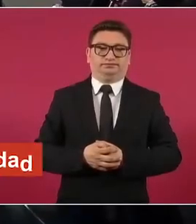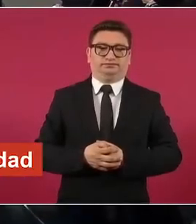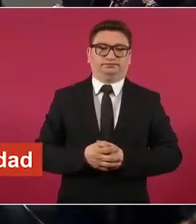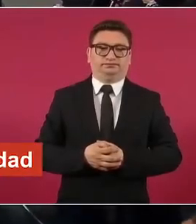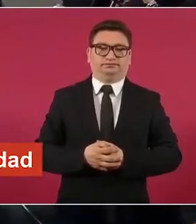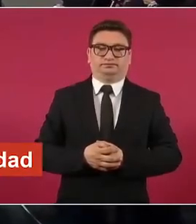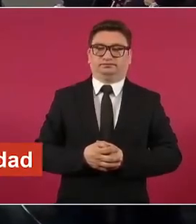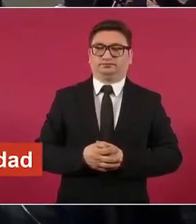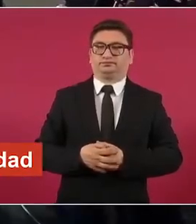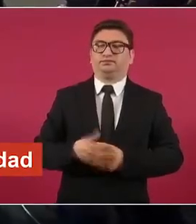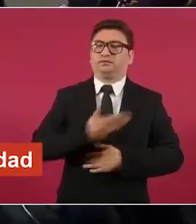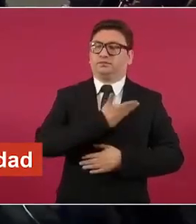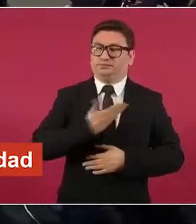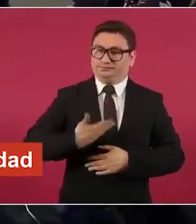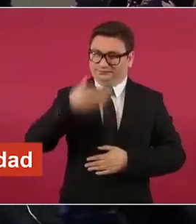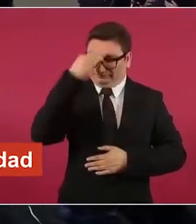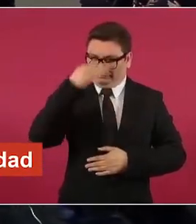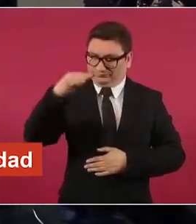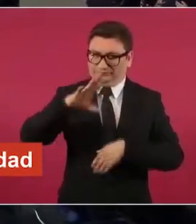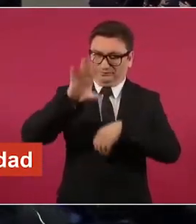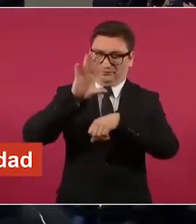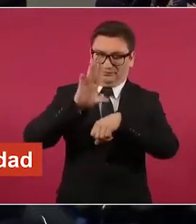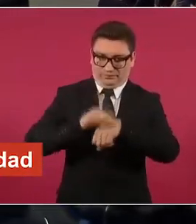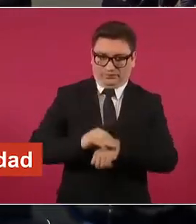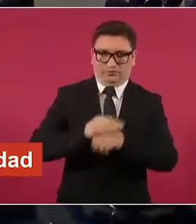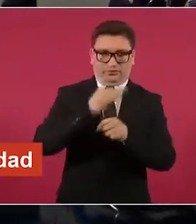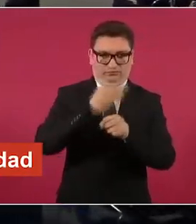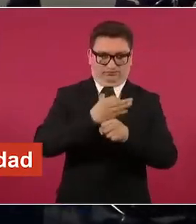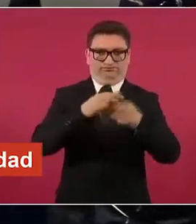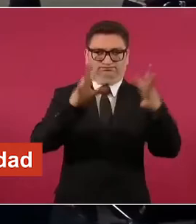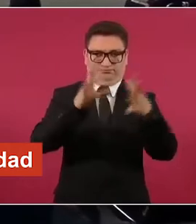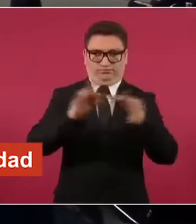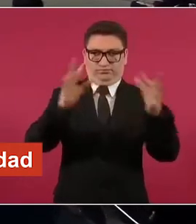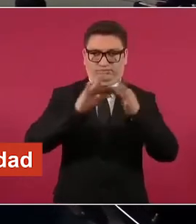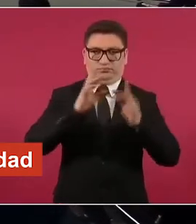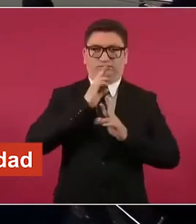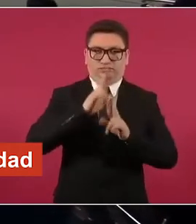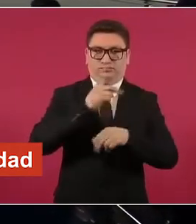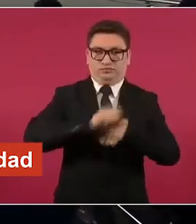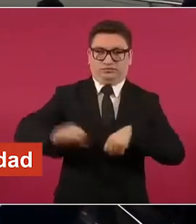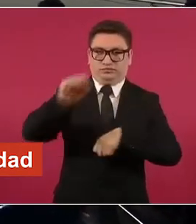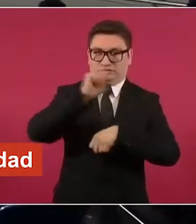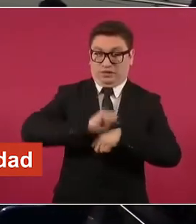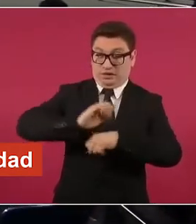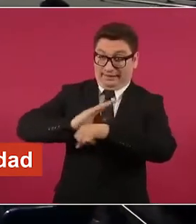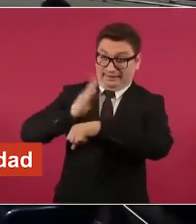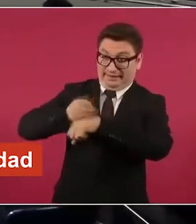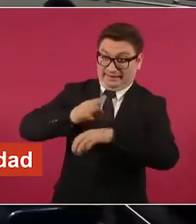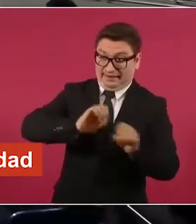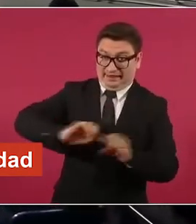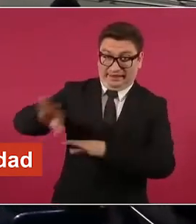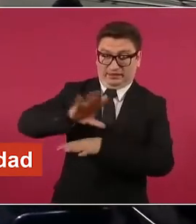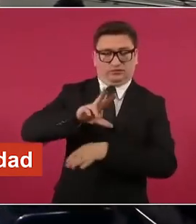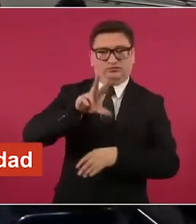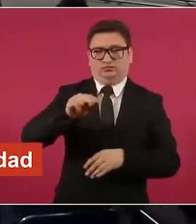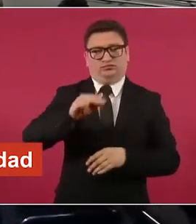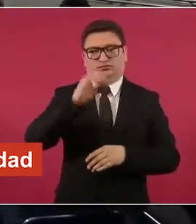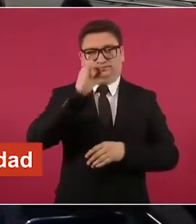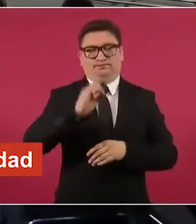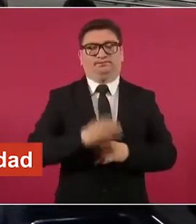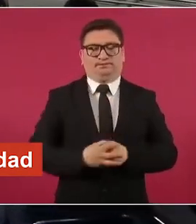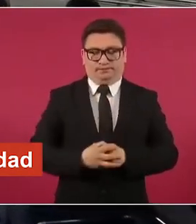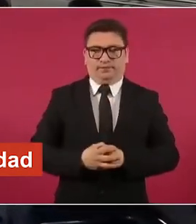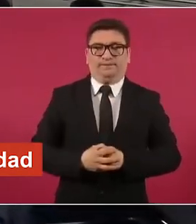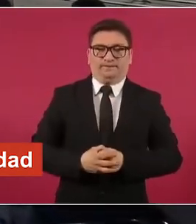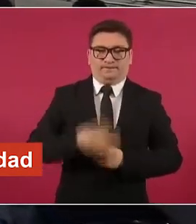Con su permiso, señor presidente, vamos a dar cuenta del reporte semanal de Cero Impunidad, No Hay Crimen Sin Castigo,